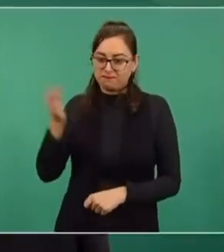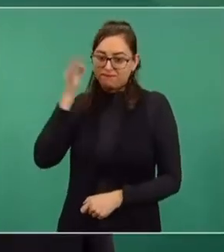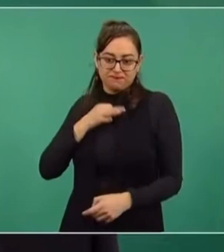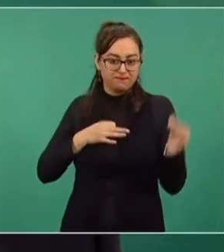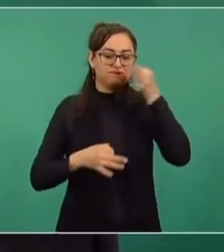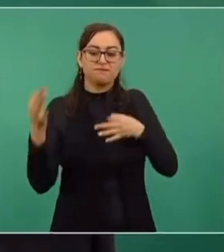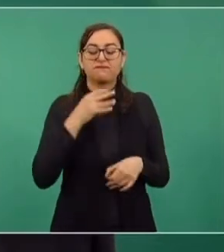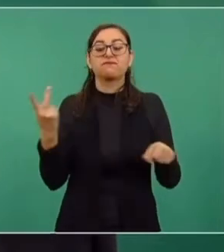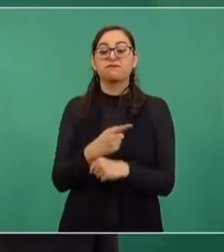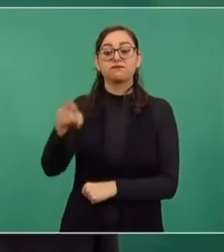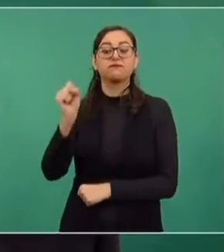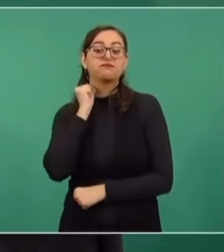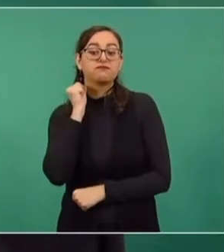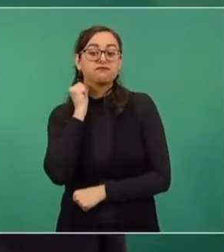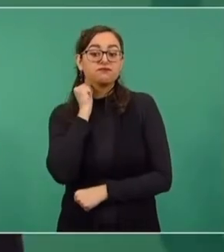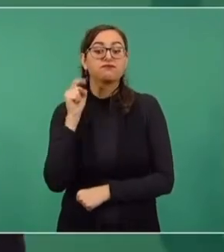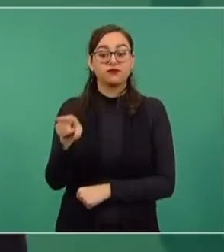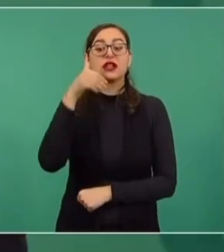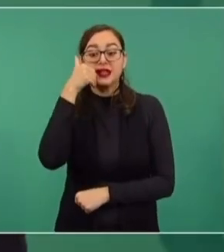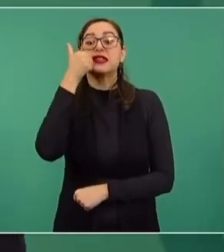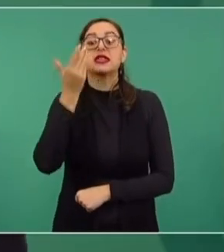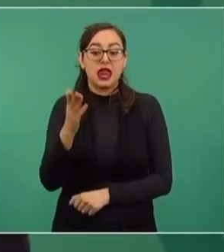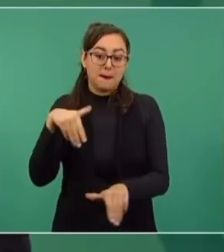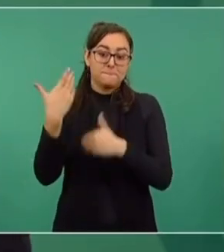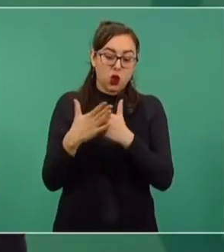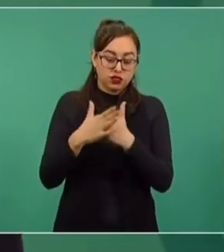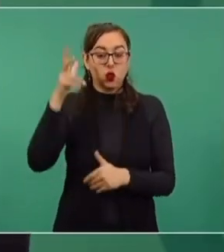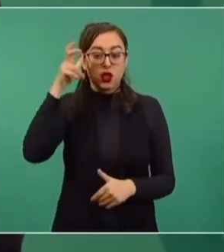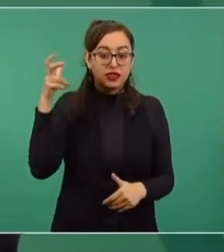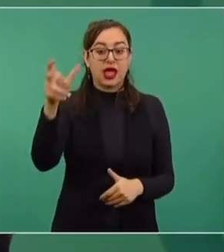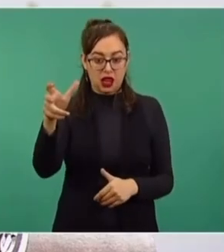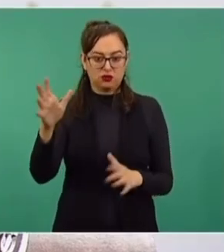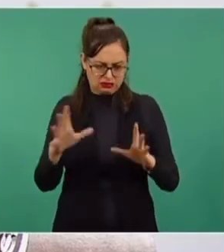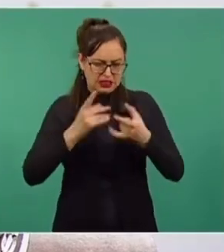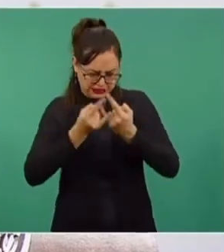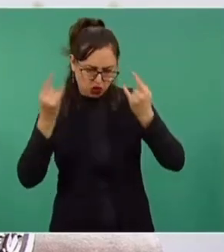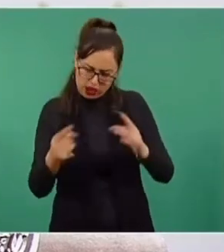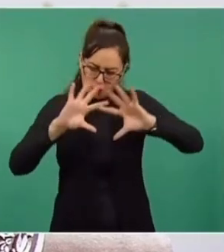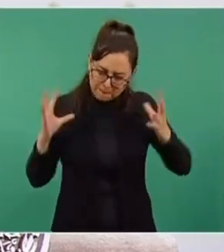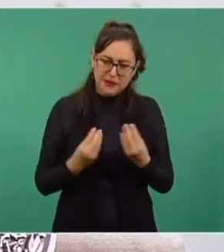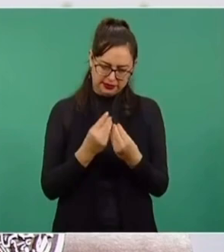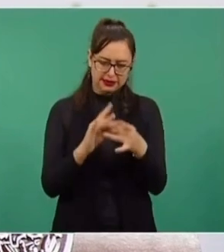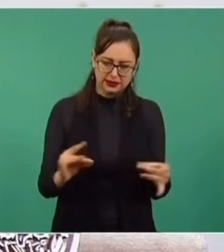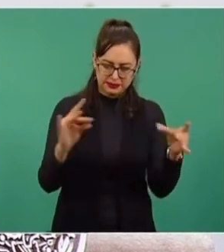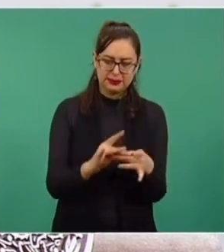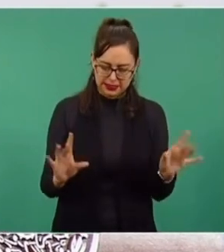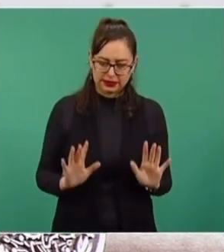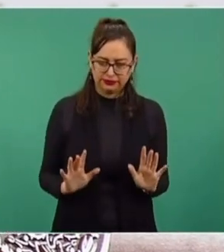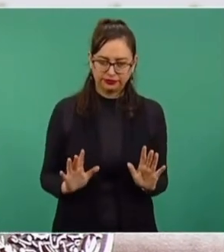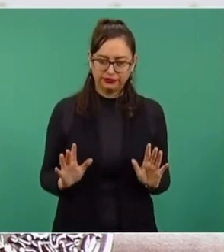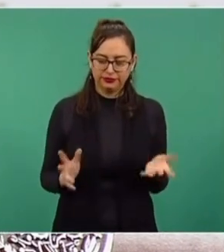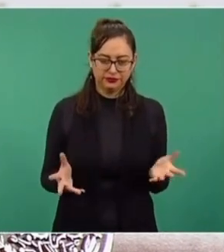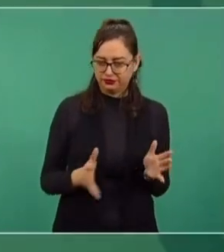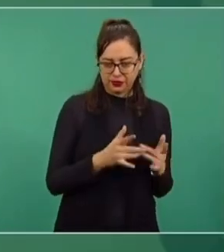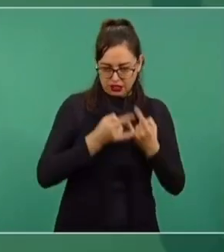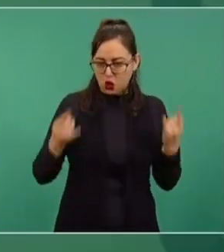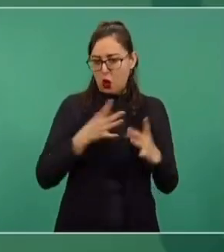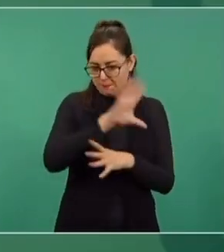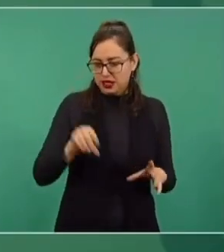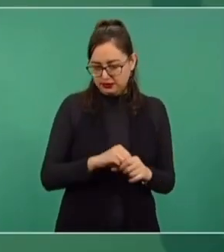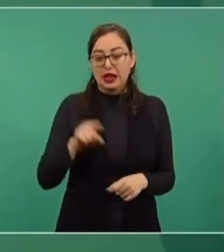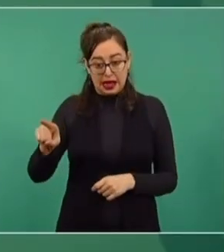que pasa. Y este senador es uno de los que aspira a ser candidato en Hidalgo para tener toda la película completa.